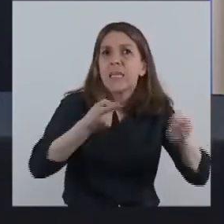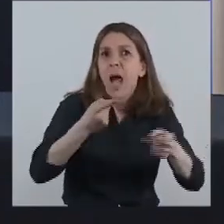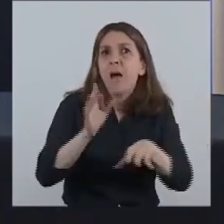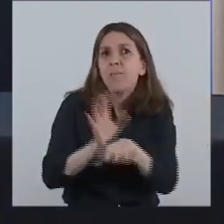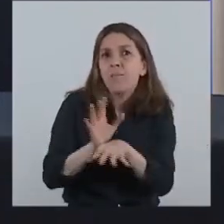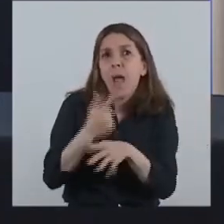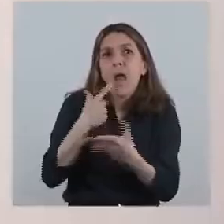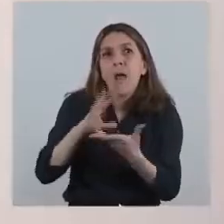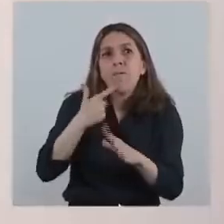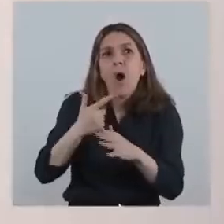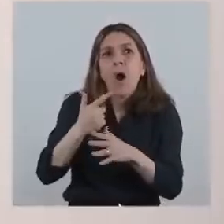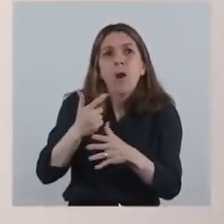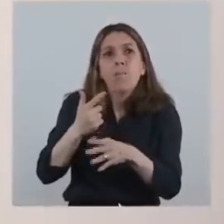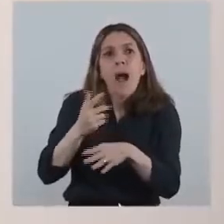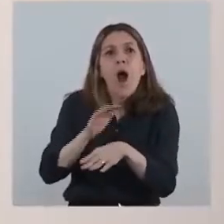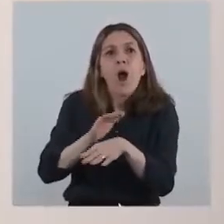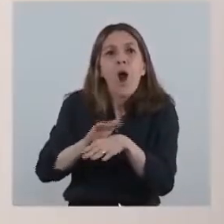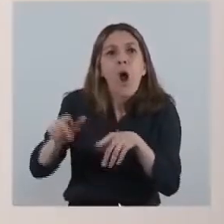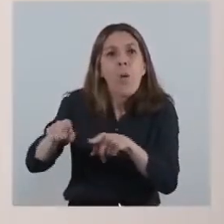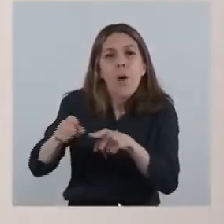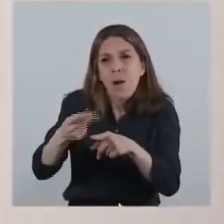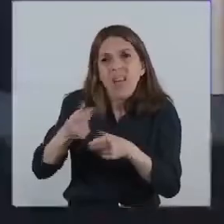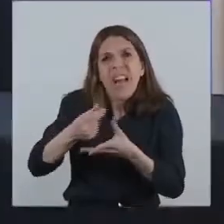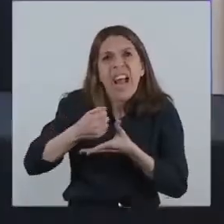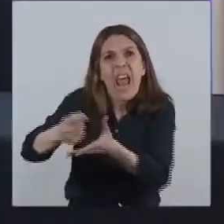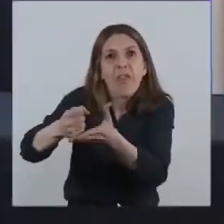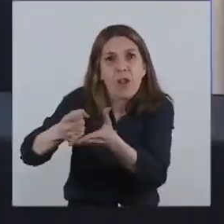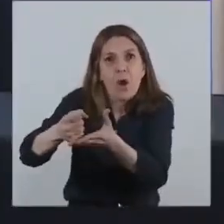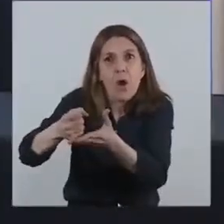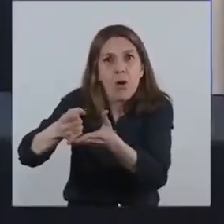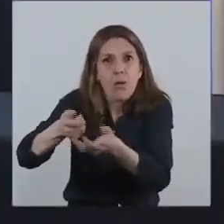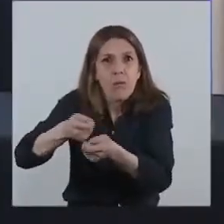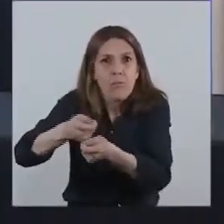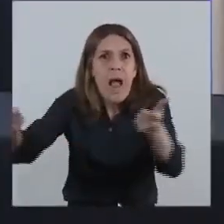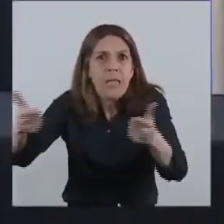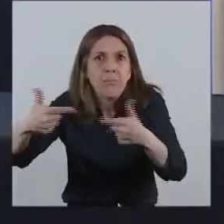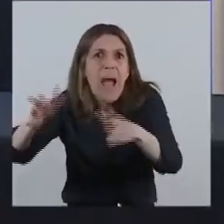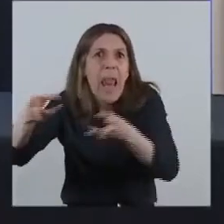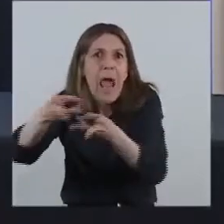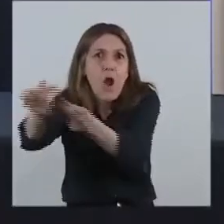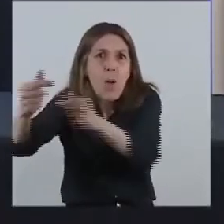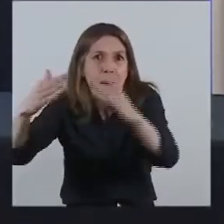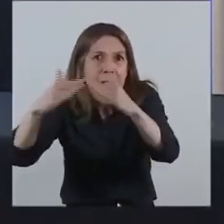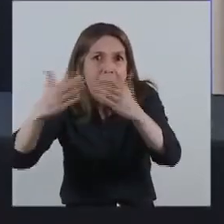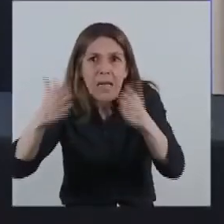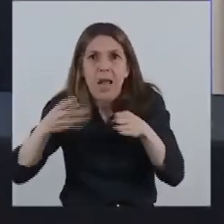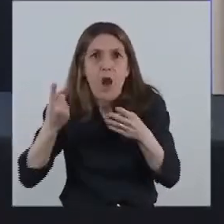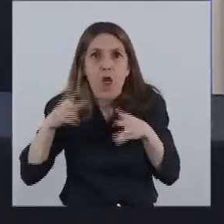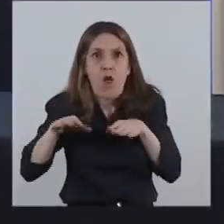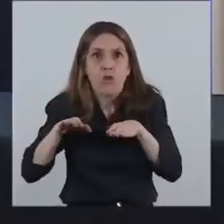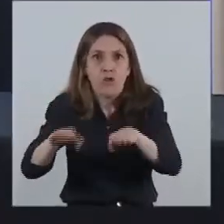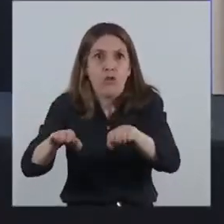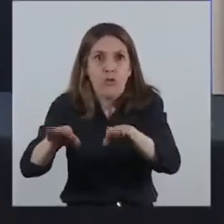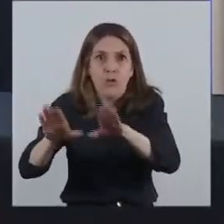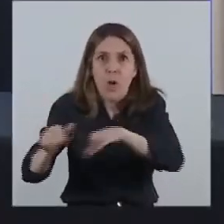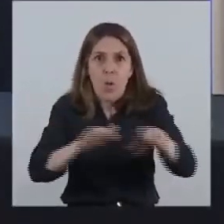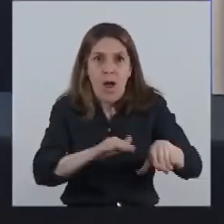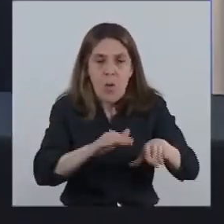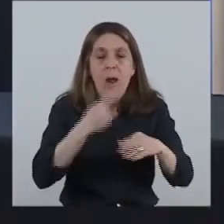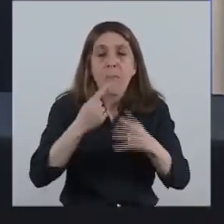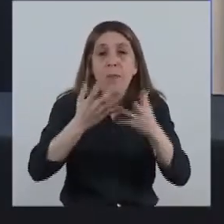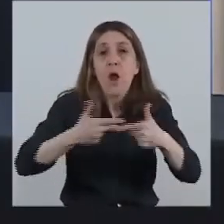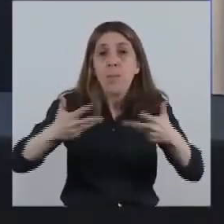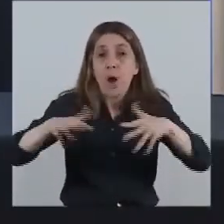la sustentabilidad del sistema de crédito hipotecario. En cuanto a los